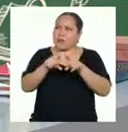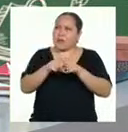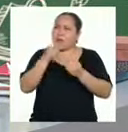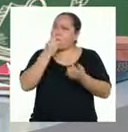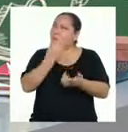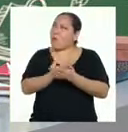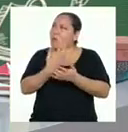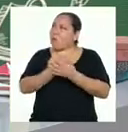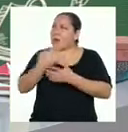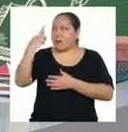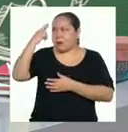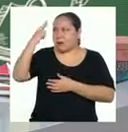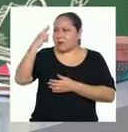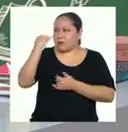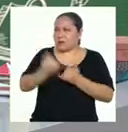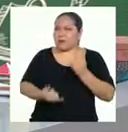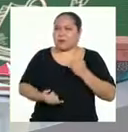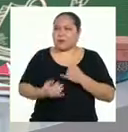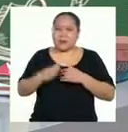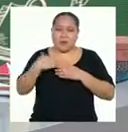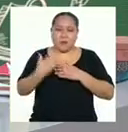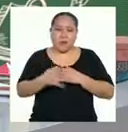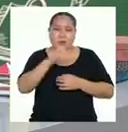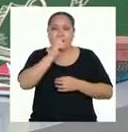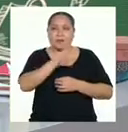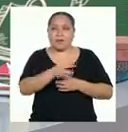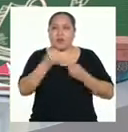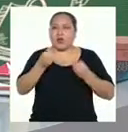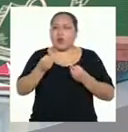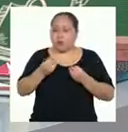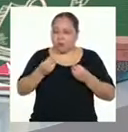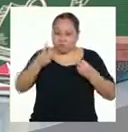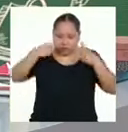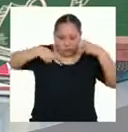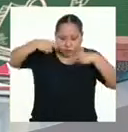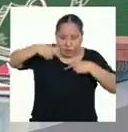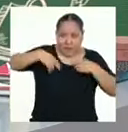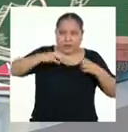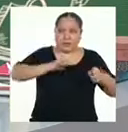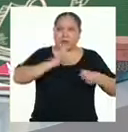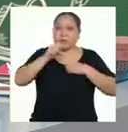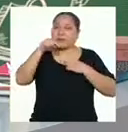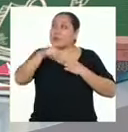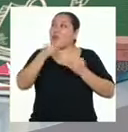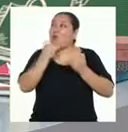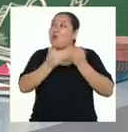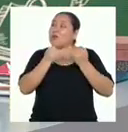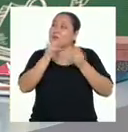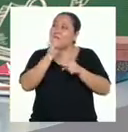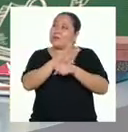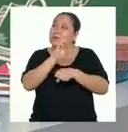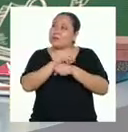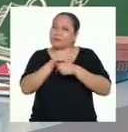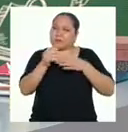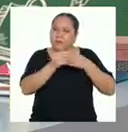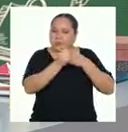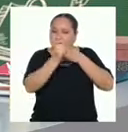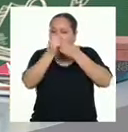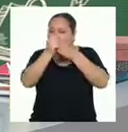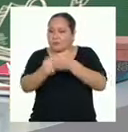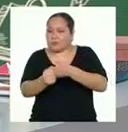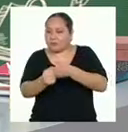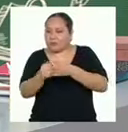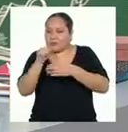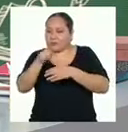una buena reflexión final. Después de haber mencionado cómo abordar nuestras emociones, esta última recomendación se orienta más